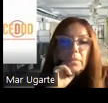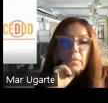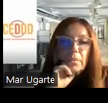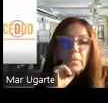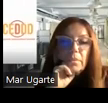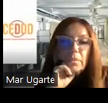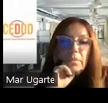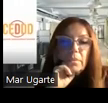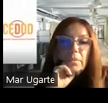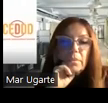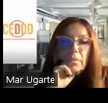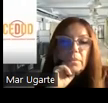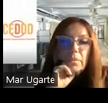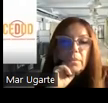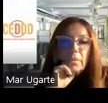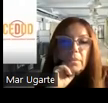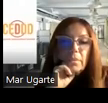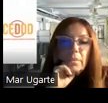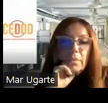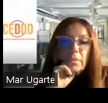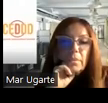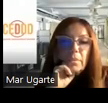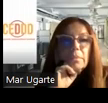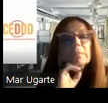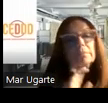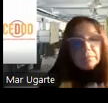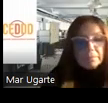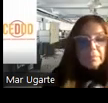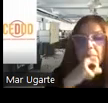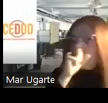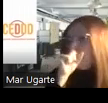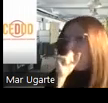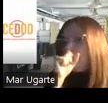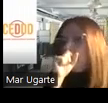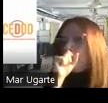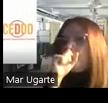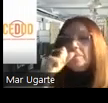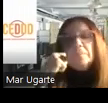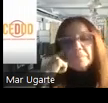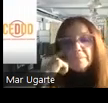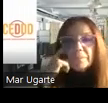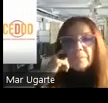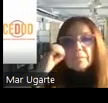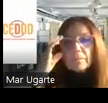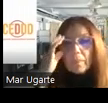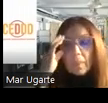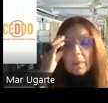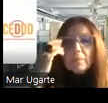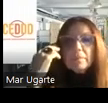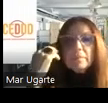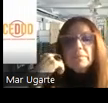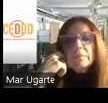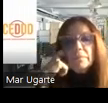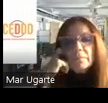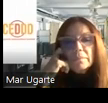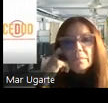Barcelona. Barcelona también tiene un grupo muy importante de estudio del olfato, con Adriana López Izquierdo y el doctor Izan Alovín